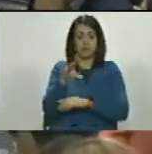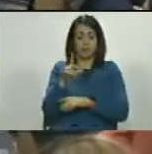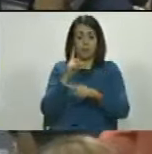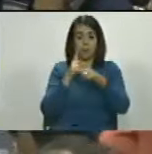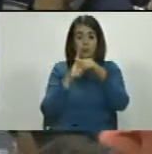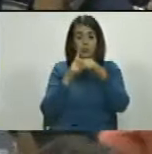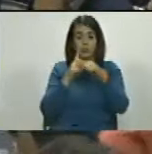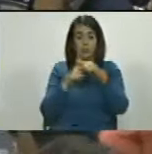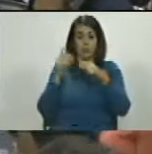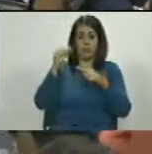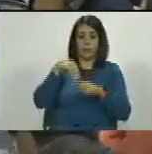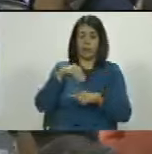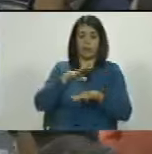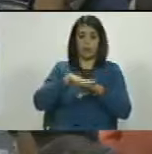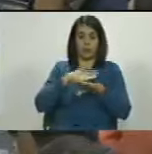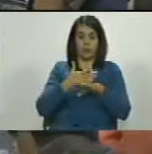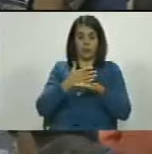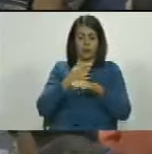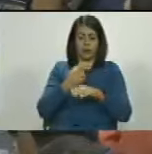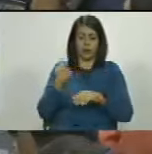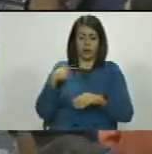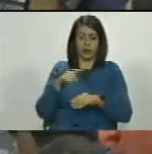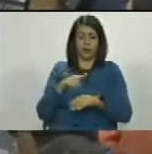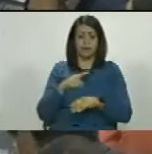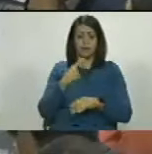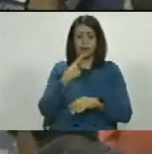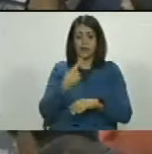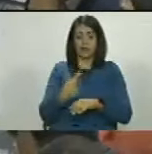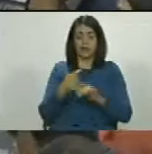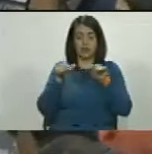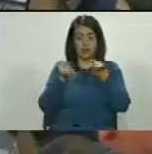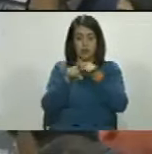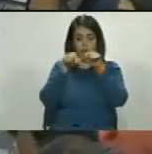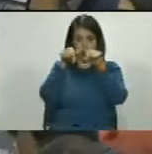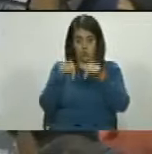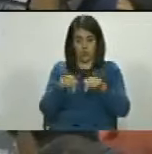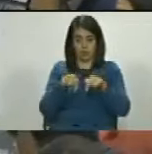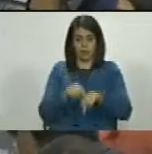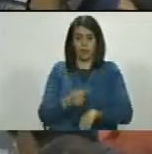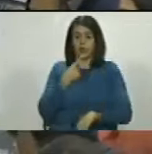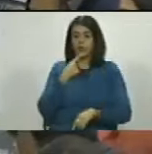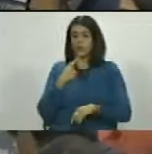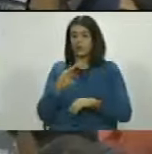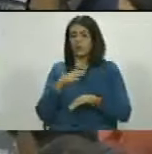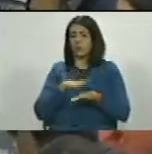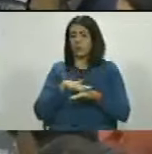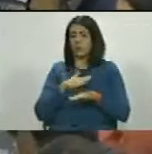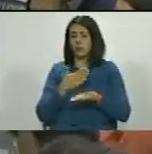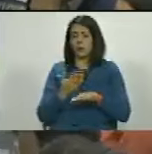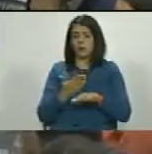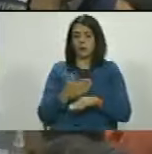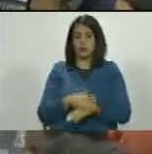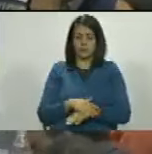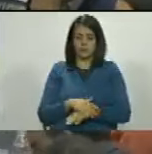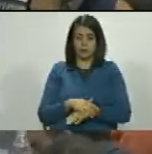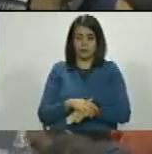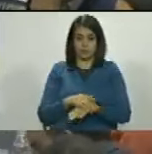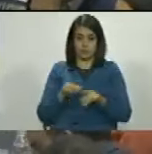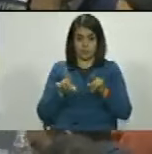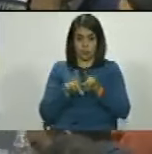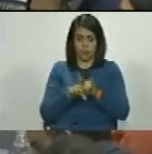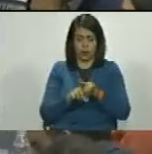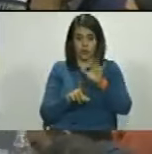positivo, sobre todo que tenemos que señalarlo como tal. Lo digo porque así como